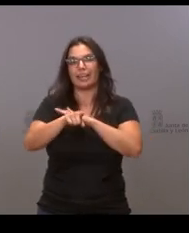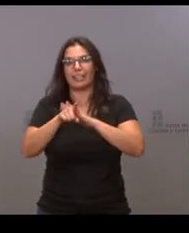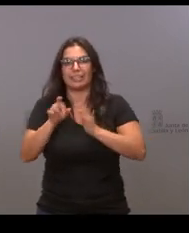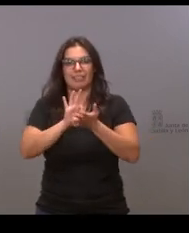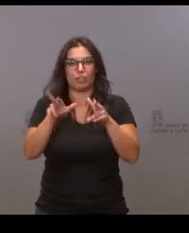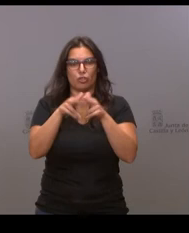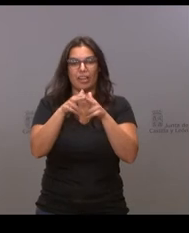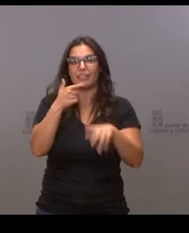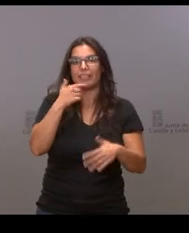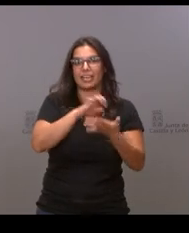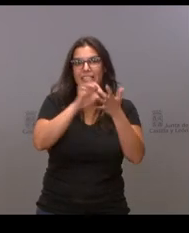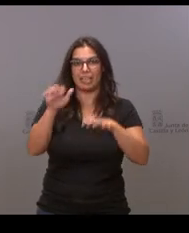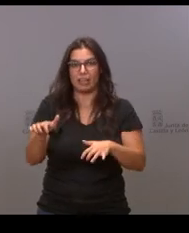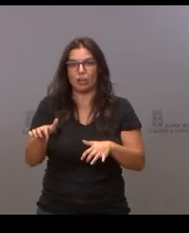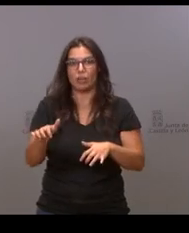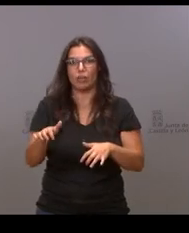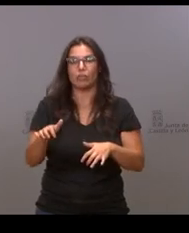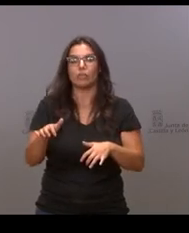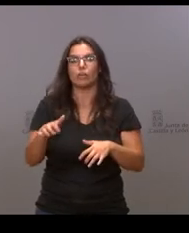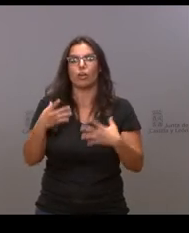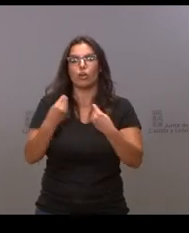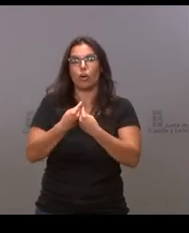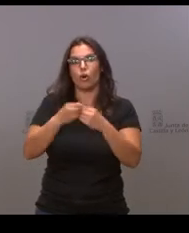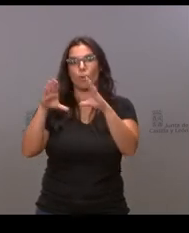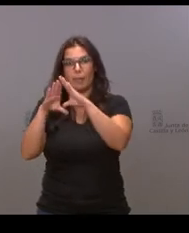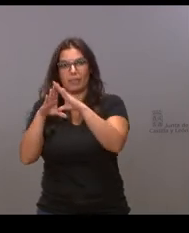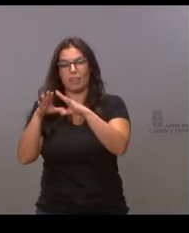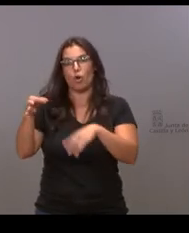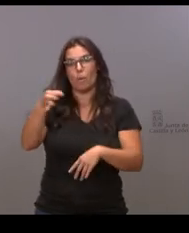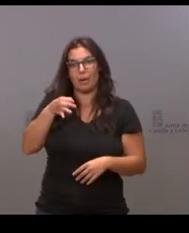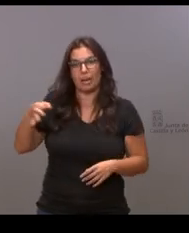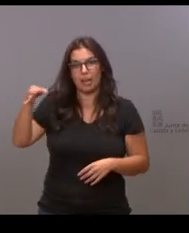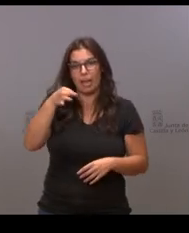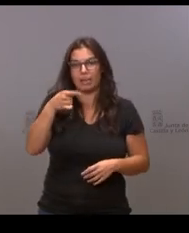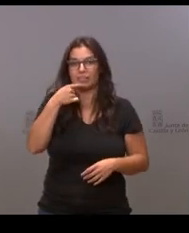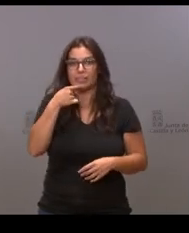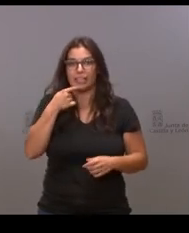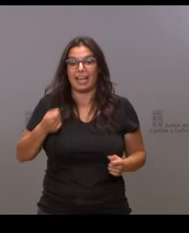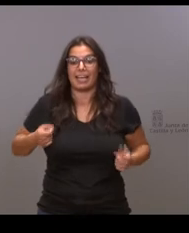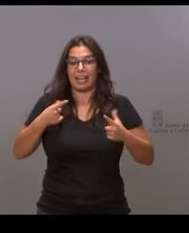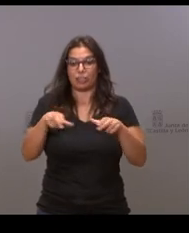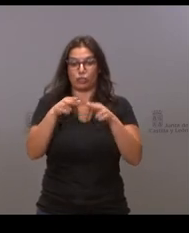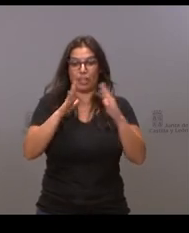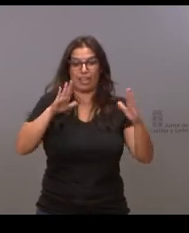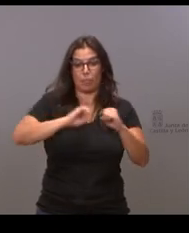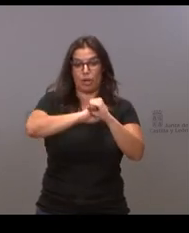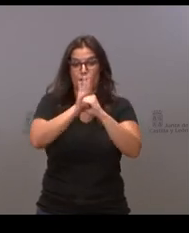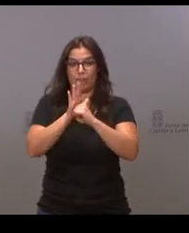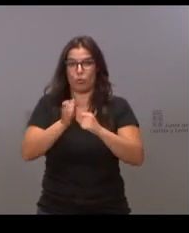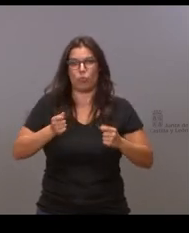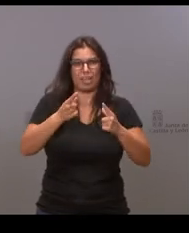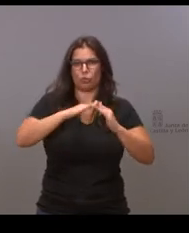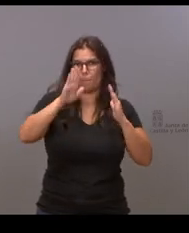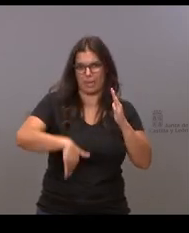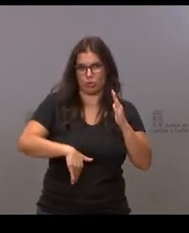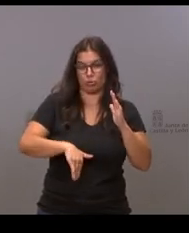León entre las comunidades junto con Madrid y Baleares con el menor ingreso del gasto social durante la pandemia y en concreto en el gasto